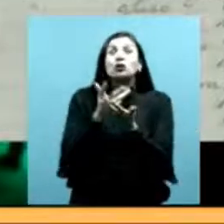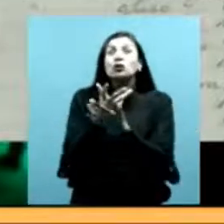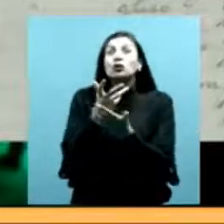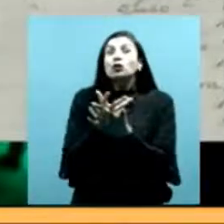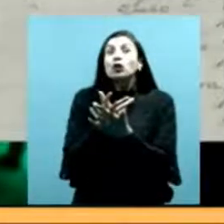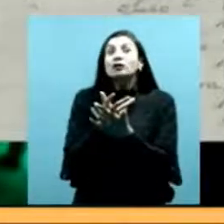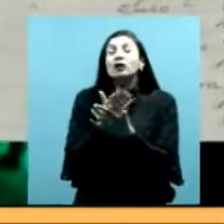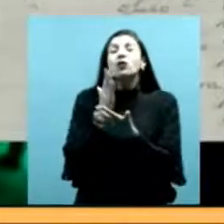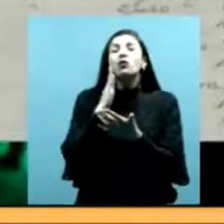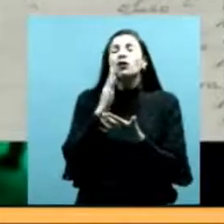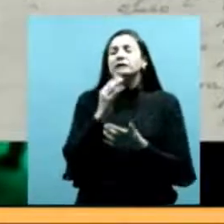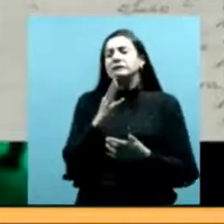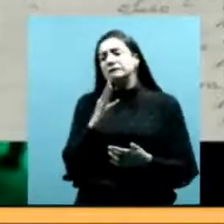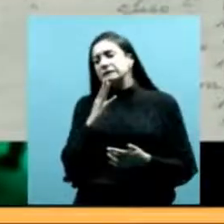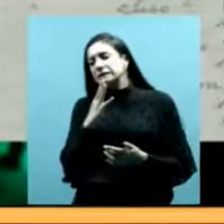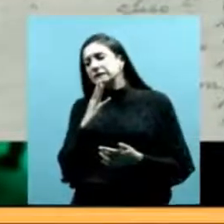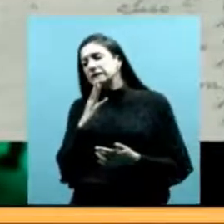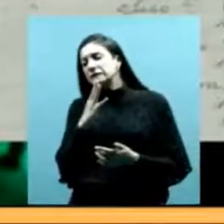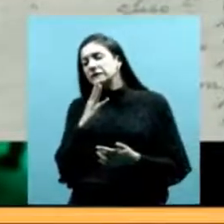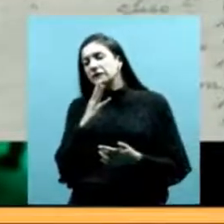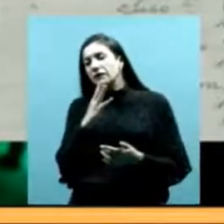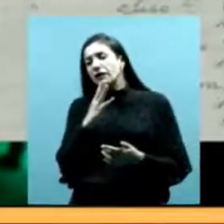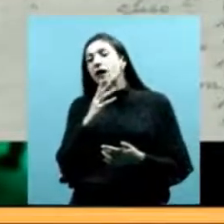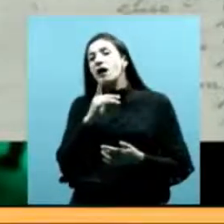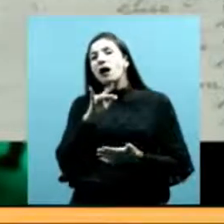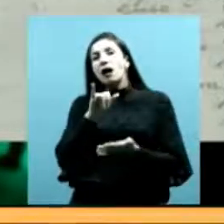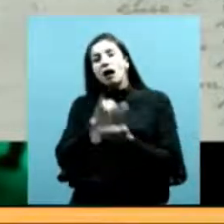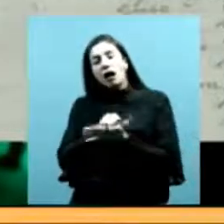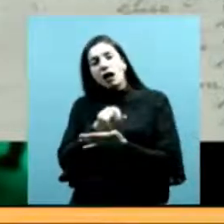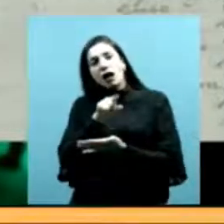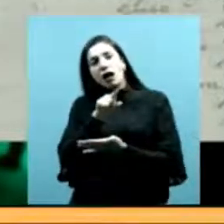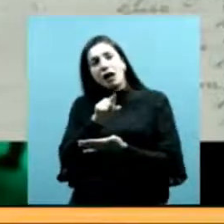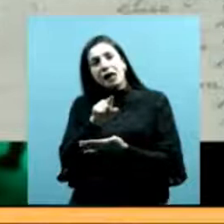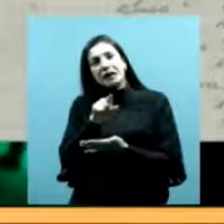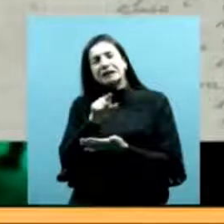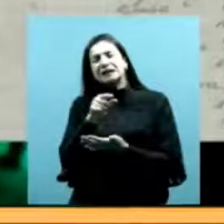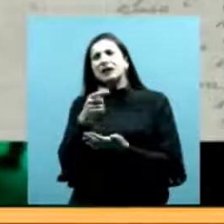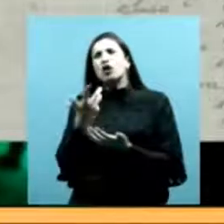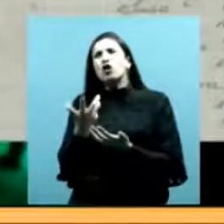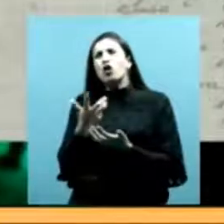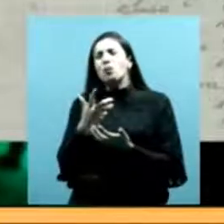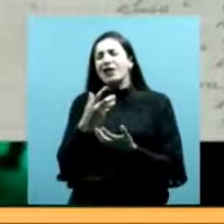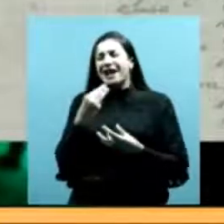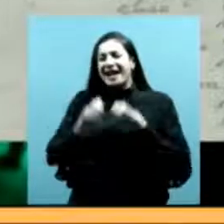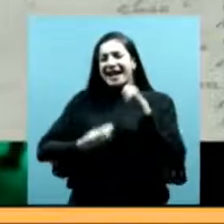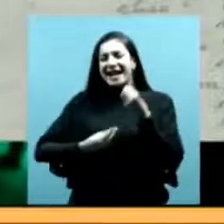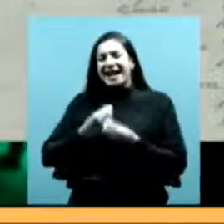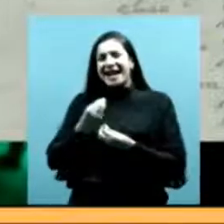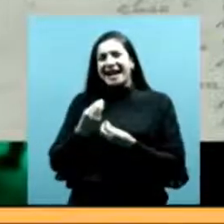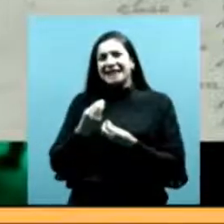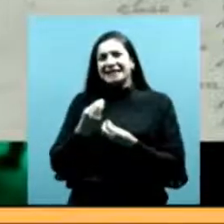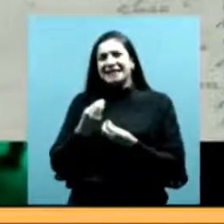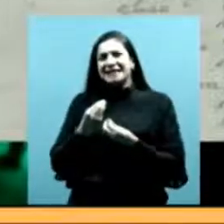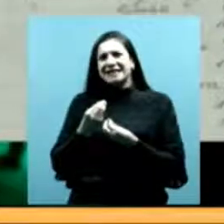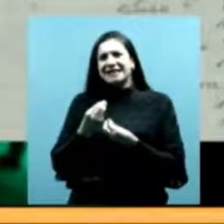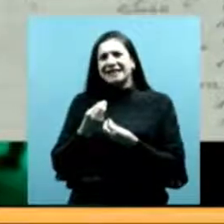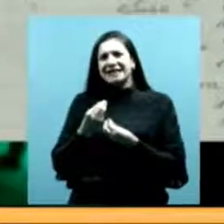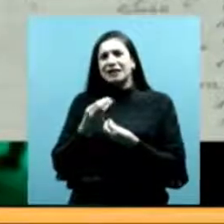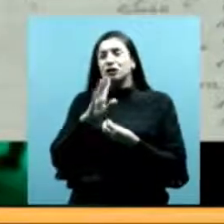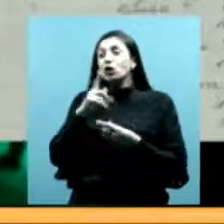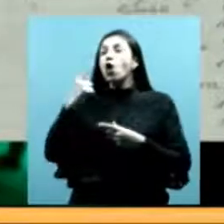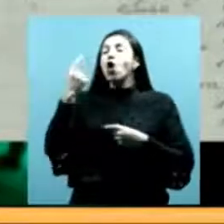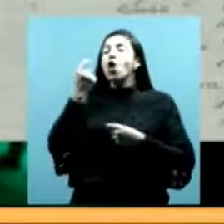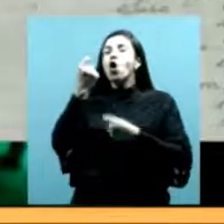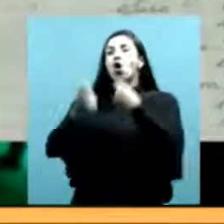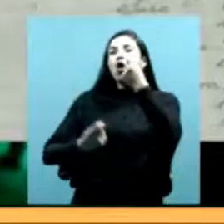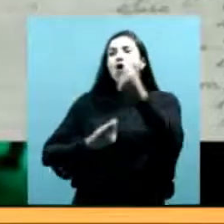usuras viene precisamente de la dinámica de los bolicheros. Bolicheros son los comerciantes